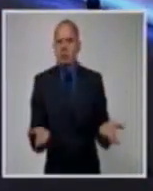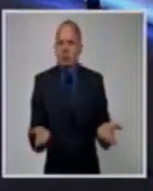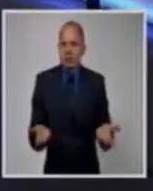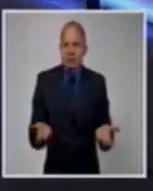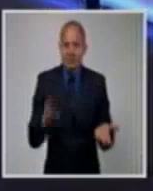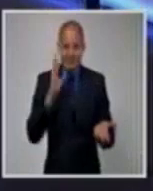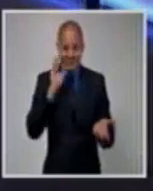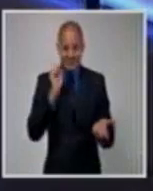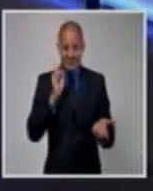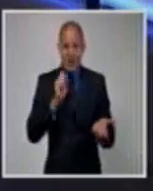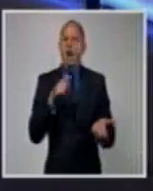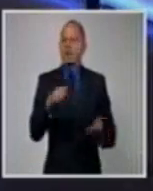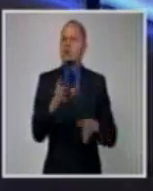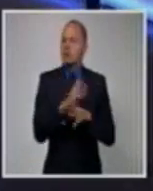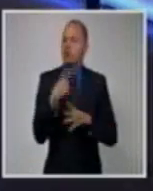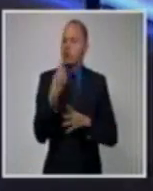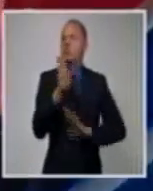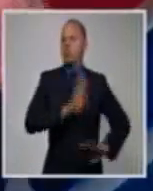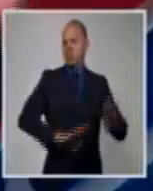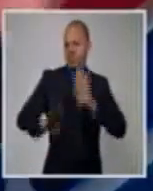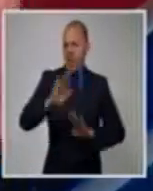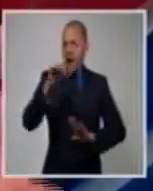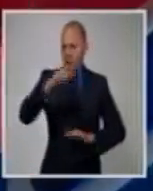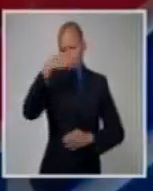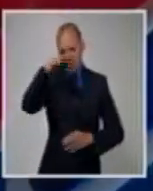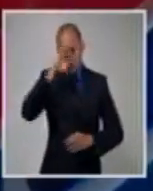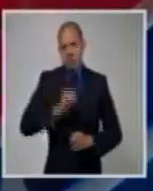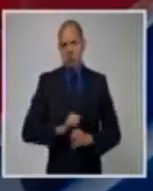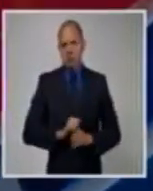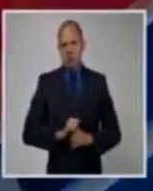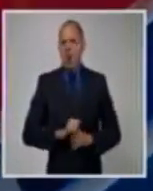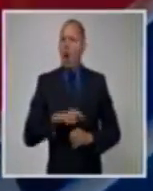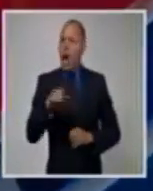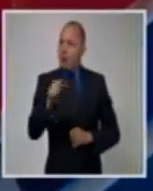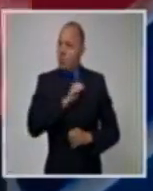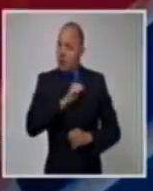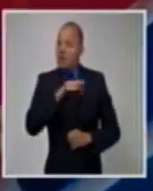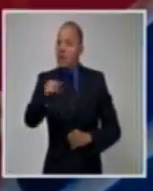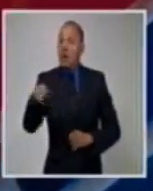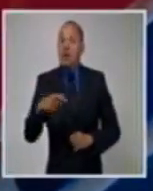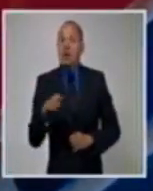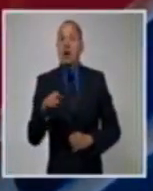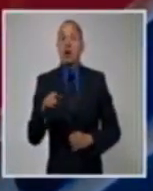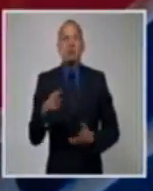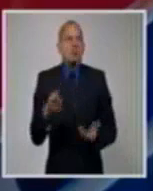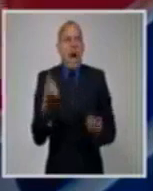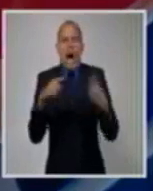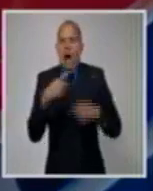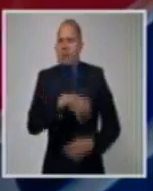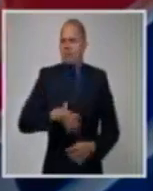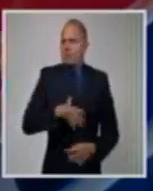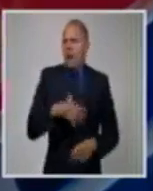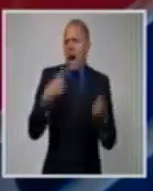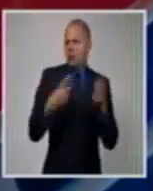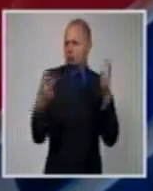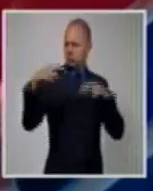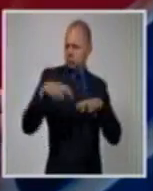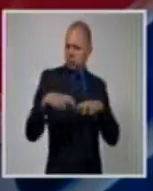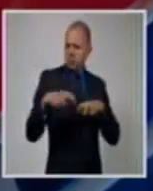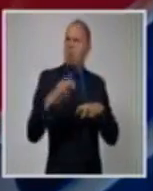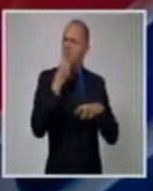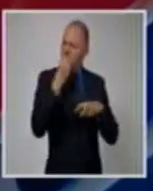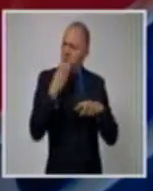este país. Y hay que, sobre todo, defender el derecho a dialogar en un clima de respeto y rigor. Y no de estos showsitos ridículos